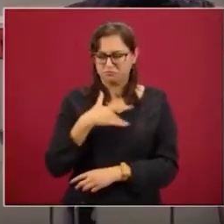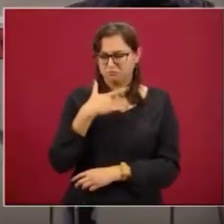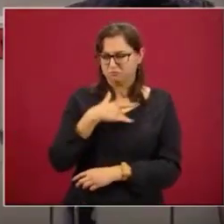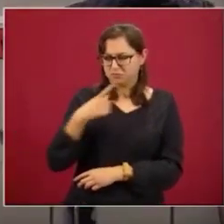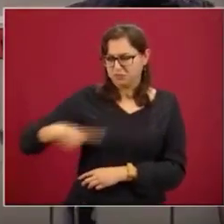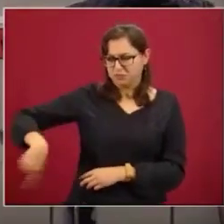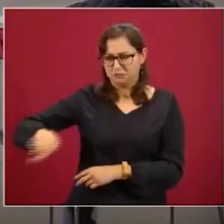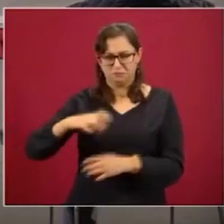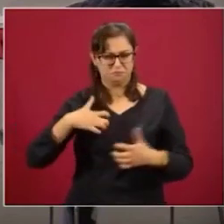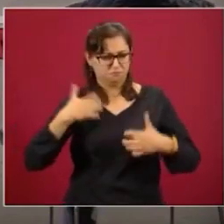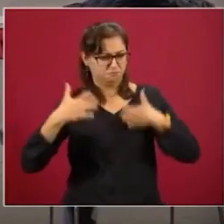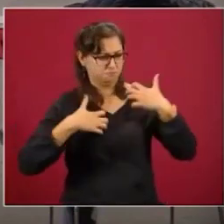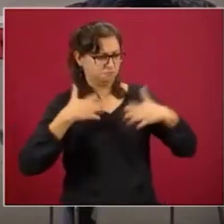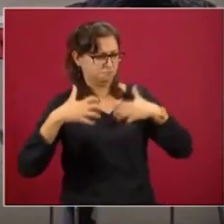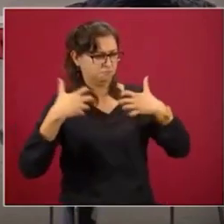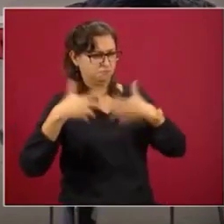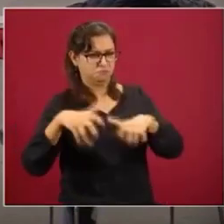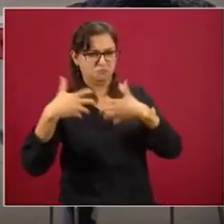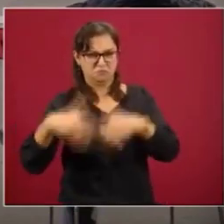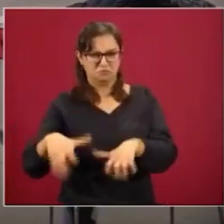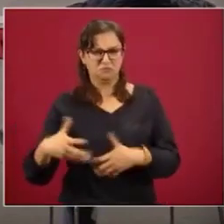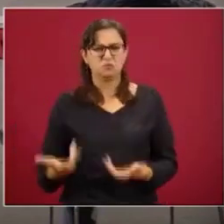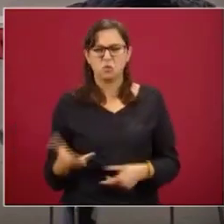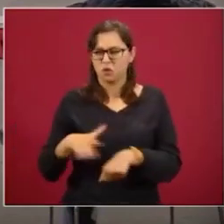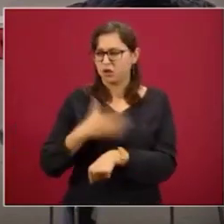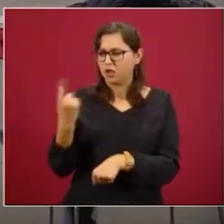Porque se le da apoyo a los pobres.